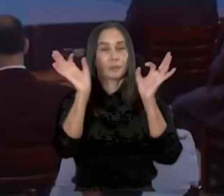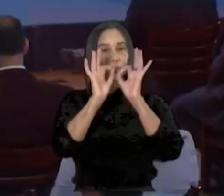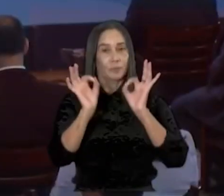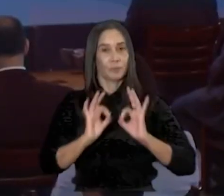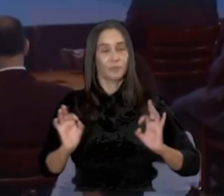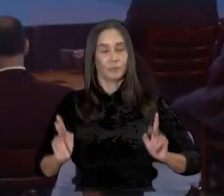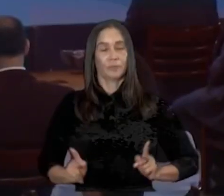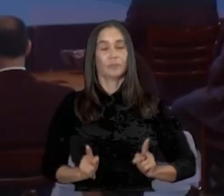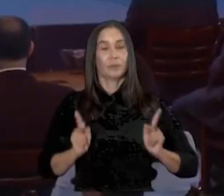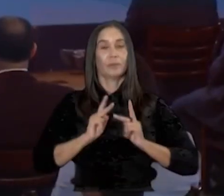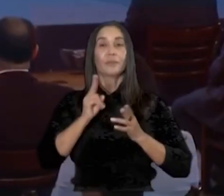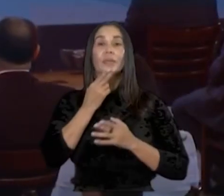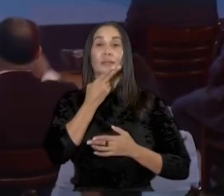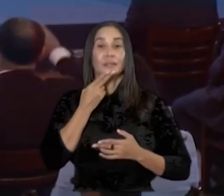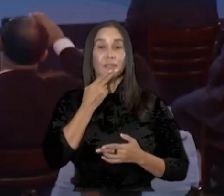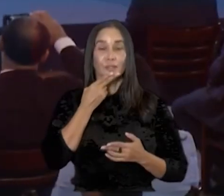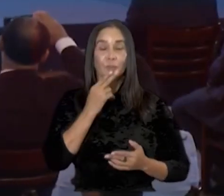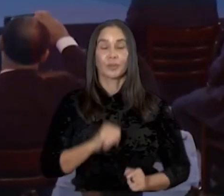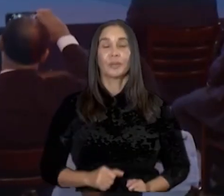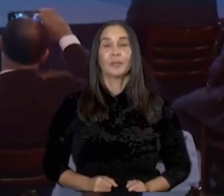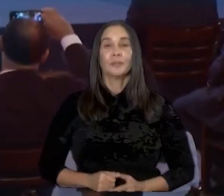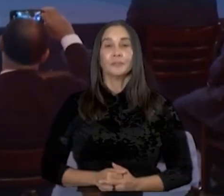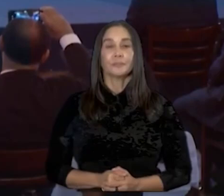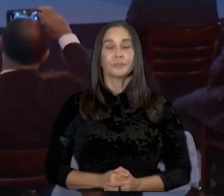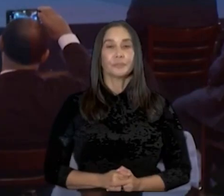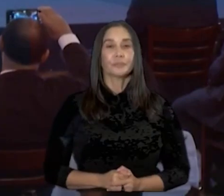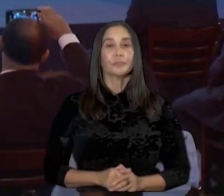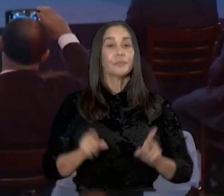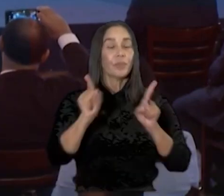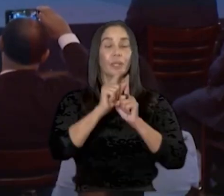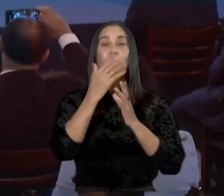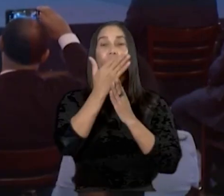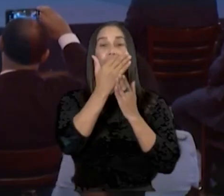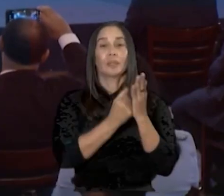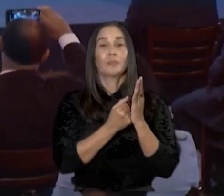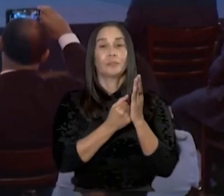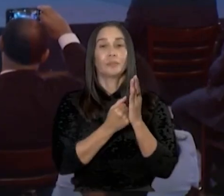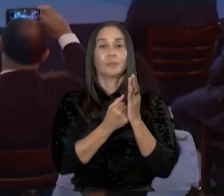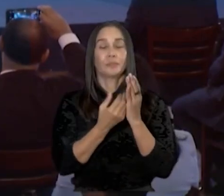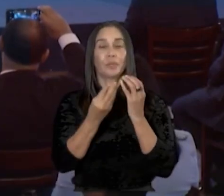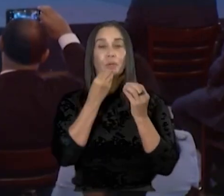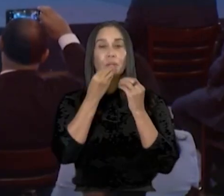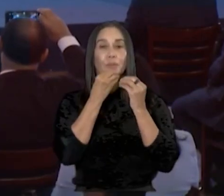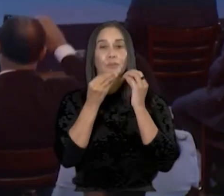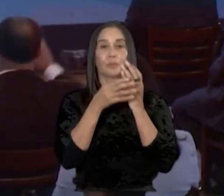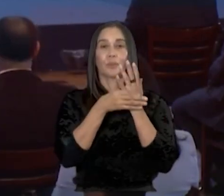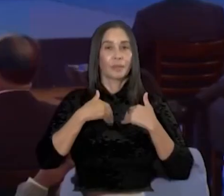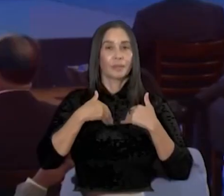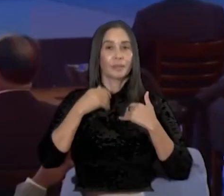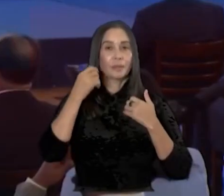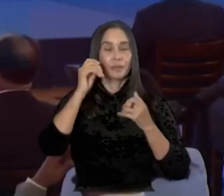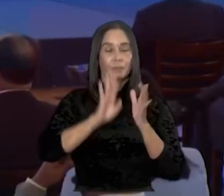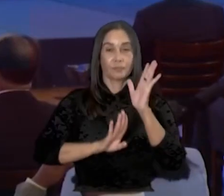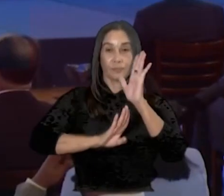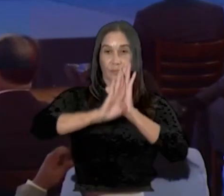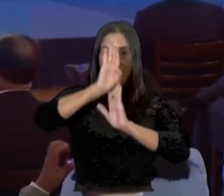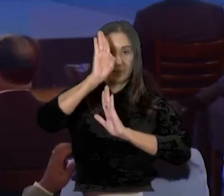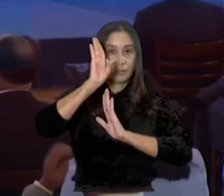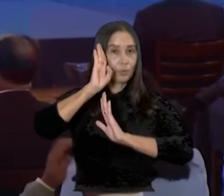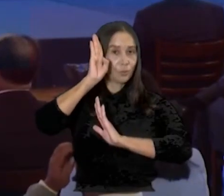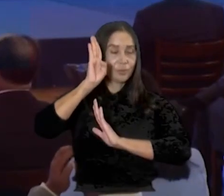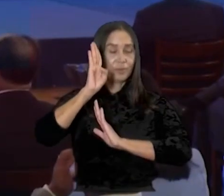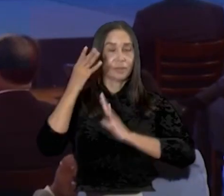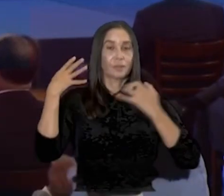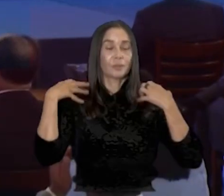disminuyendo el azúcar que consumían nuestros niños y disminución en el consumo de grasas. Y sobre salud, si